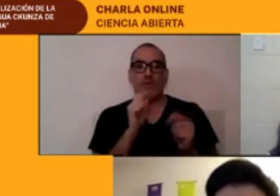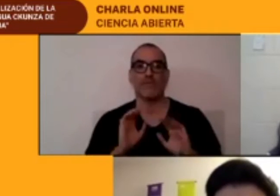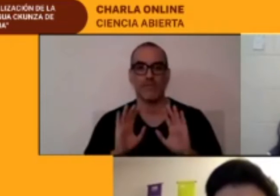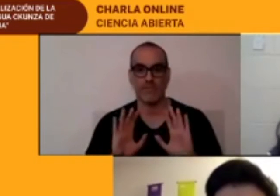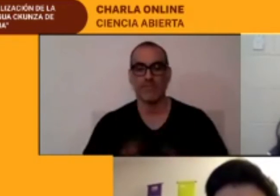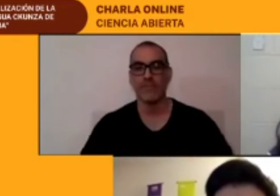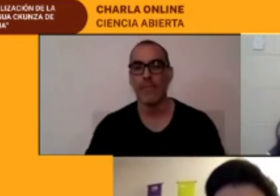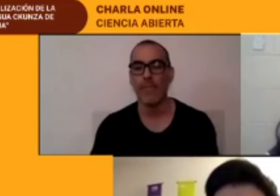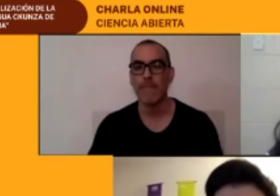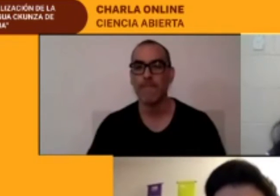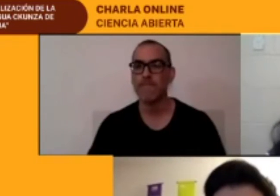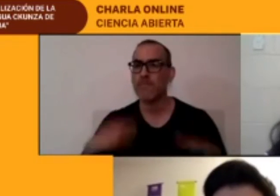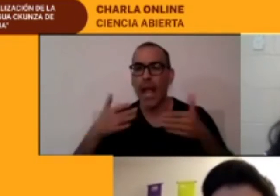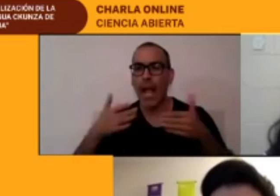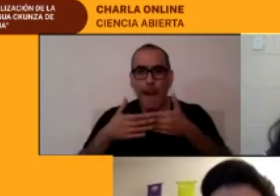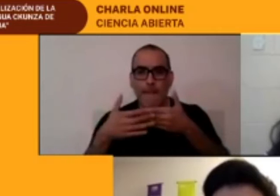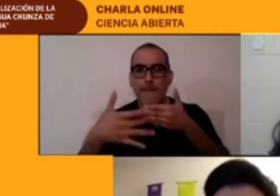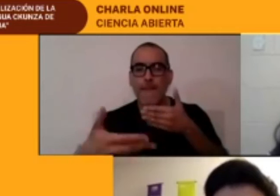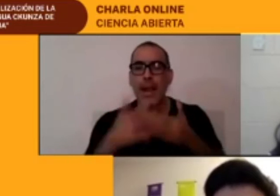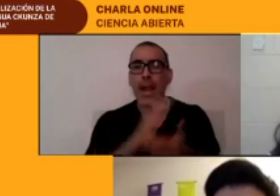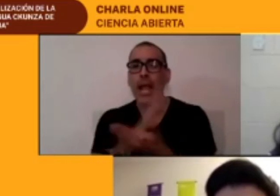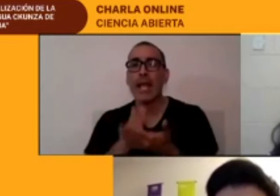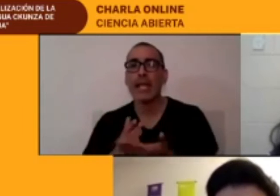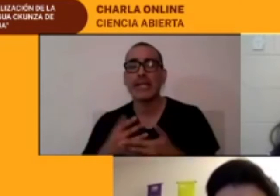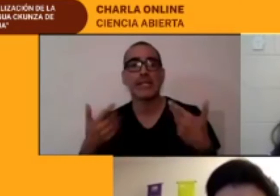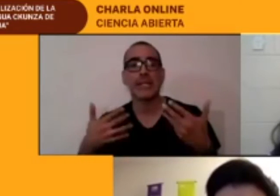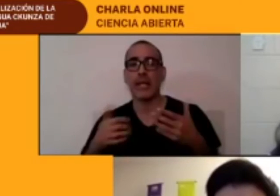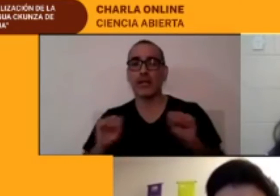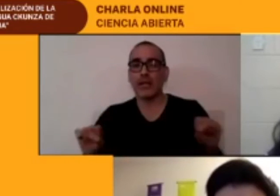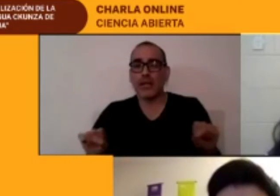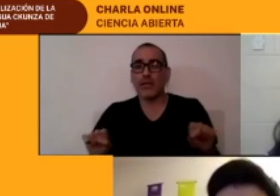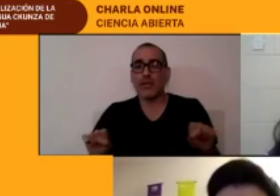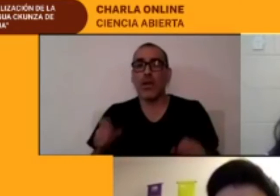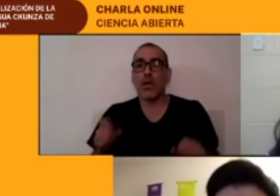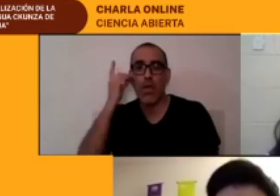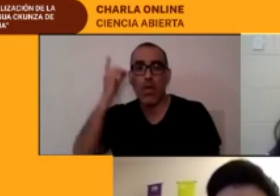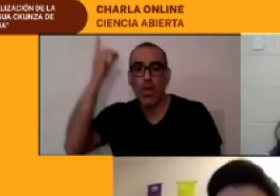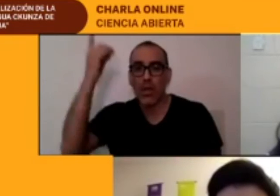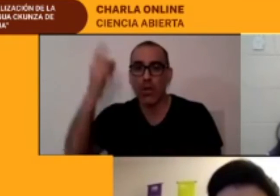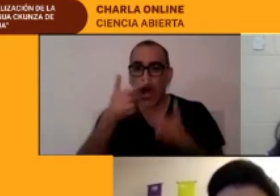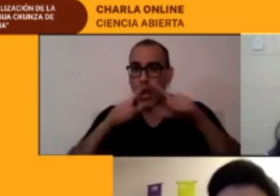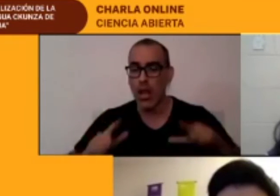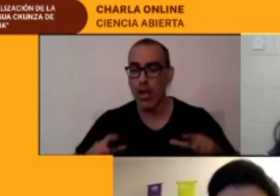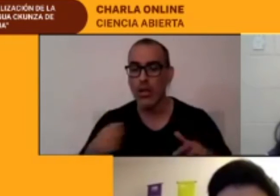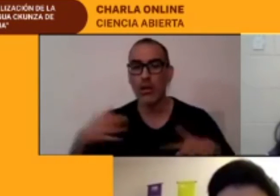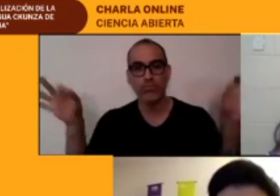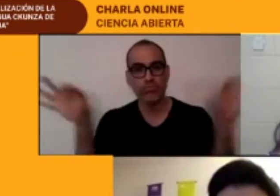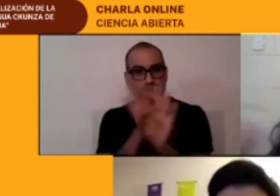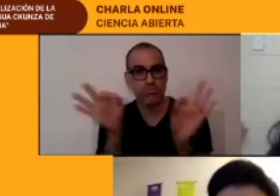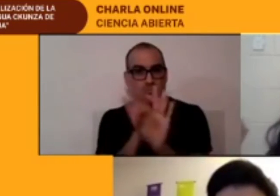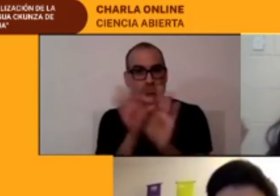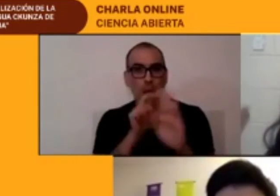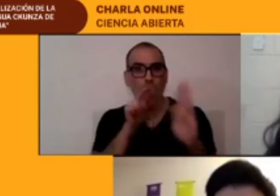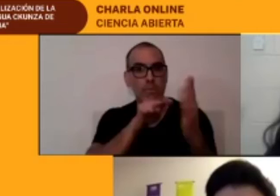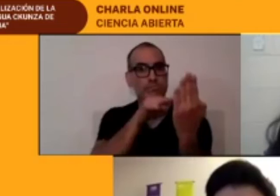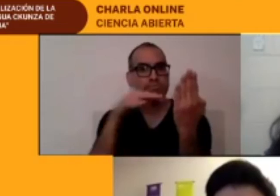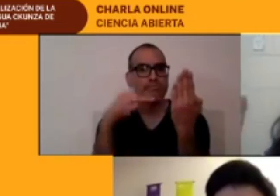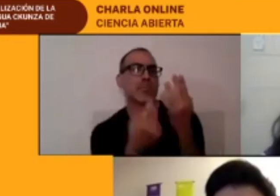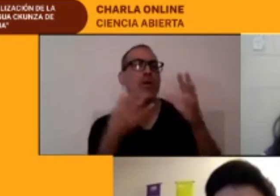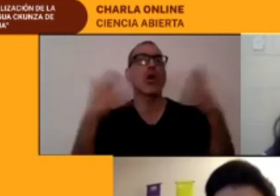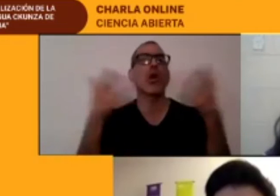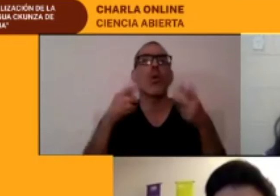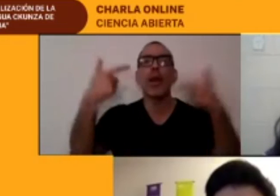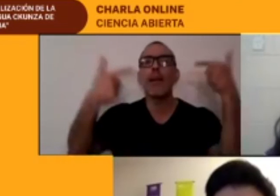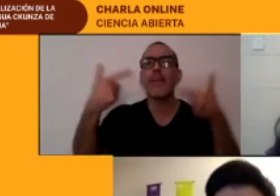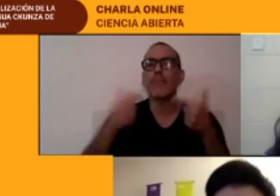mi doctorado en lingüística, yo expliqué la perspectiva de la política lingüística de enseñanza de inglés en